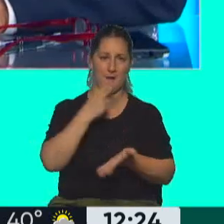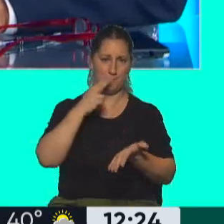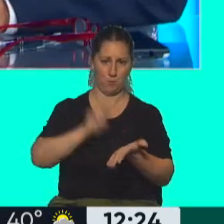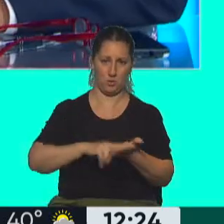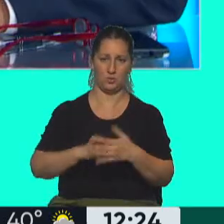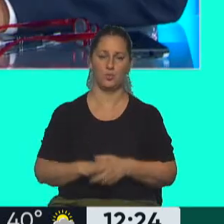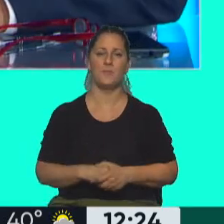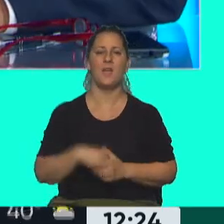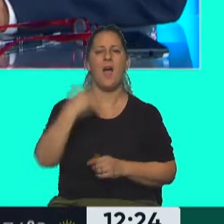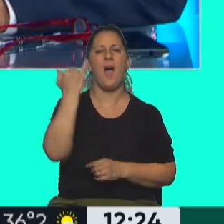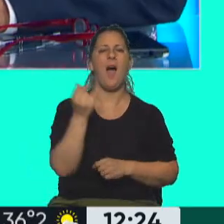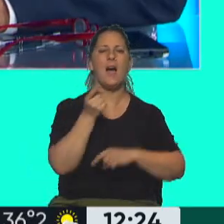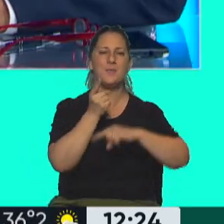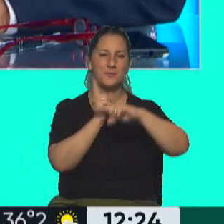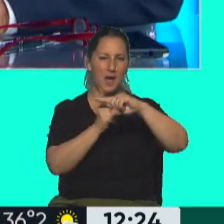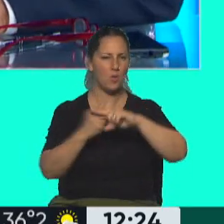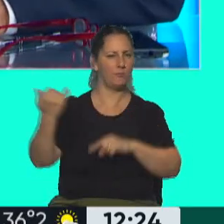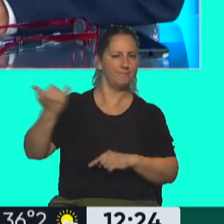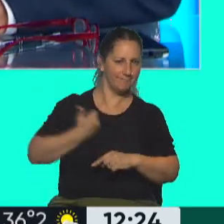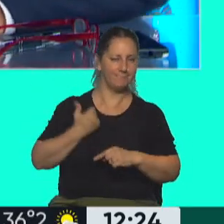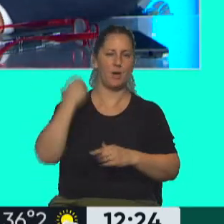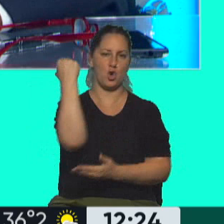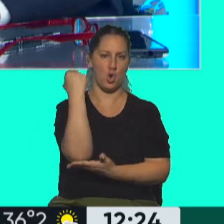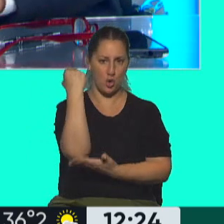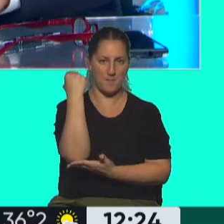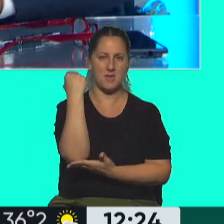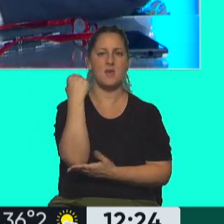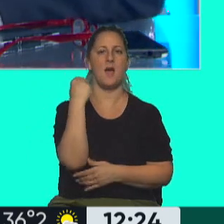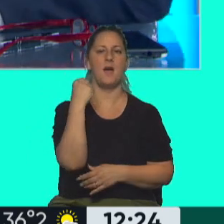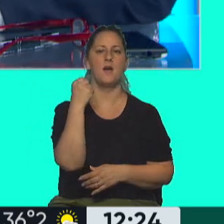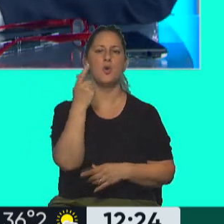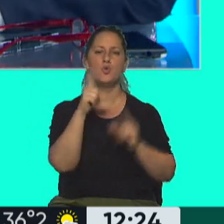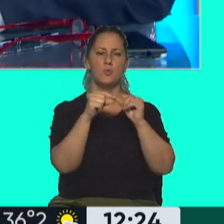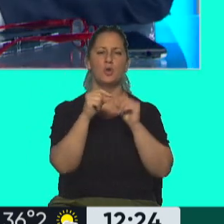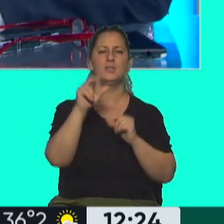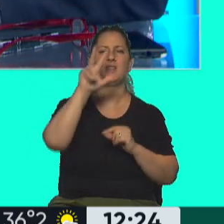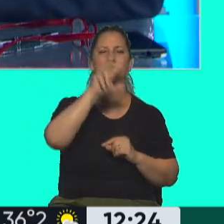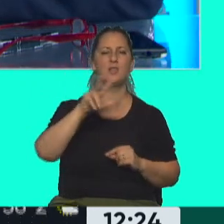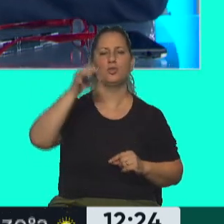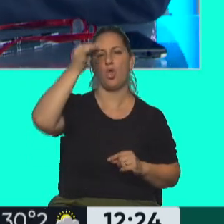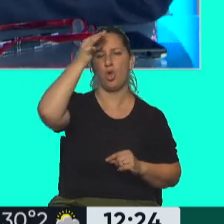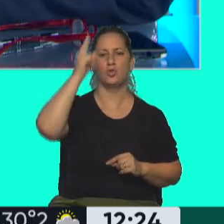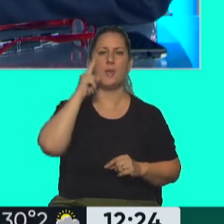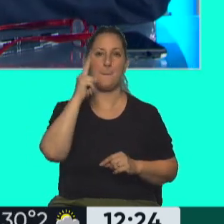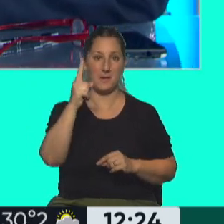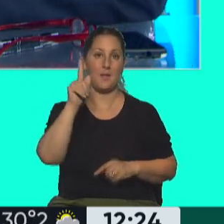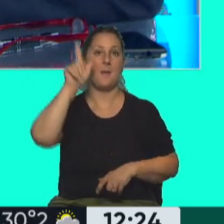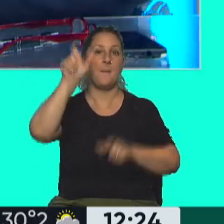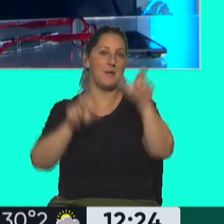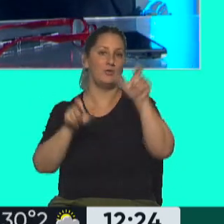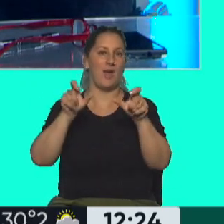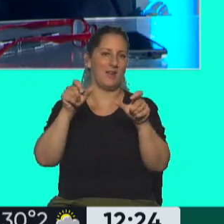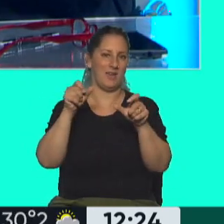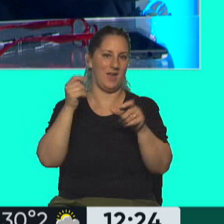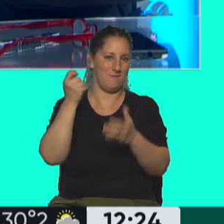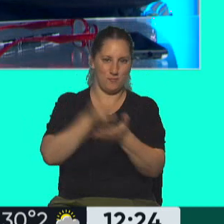cálculo que anticipó Economía, que da un número que recién lo veíamos en pantalla, 312.000 y algo de trabajadores que quedían excluidos.